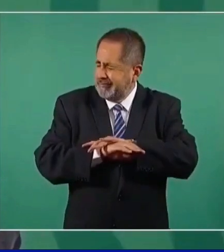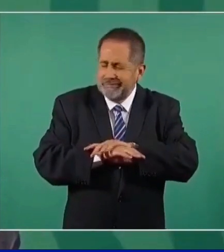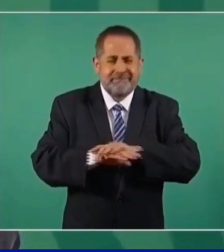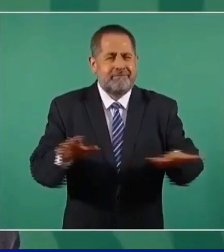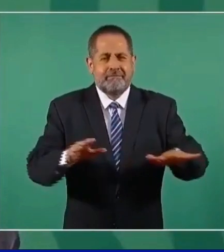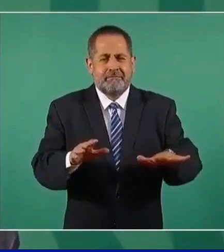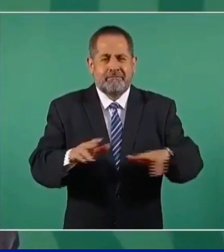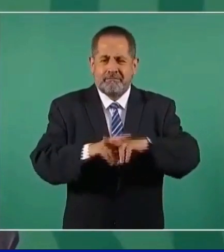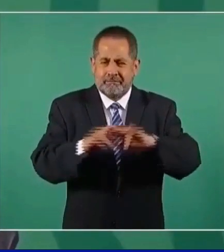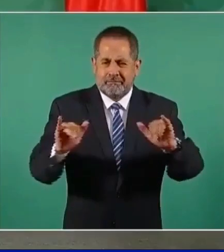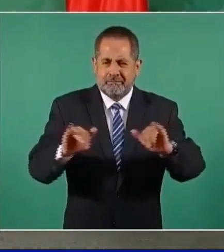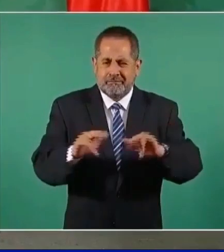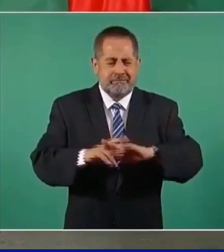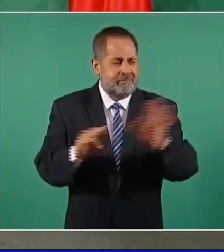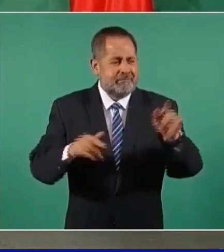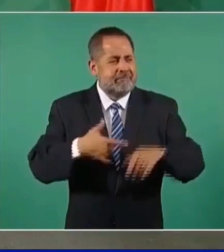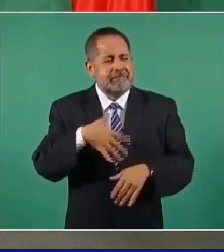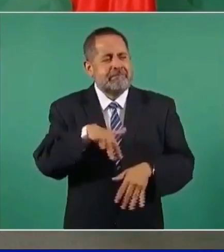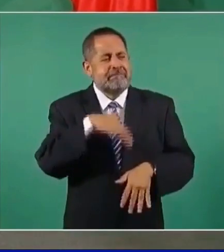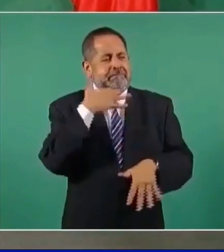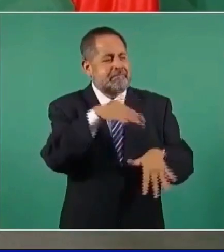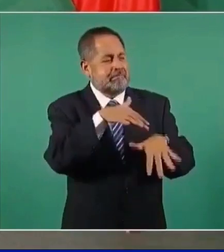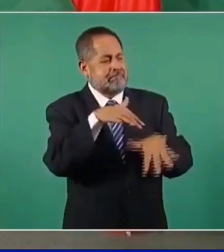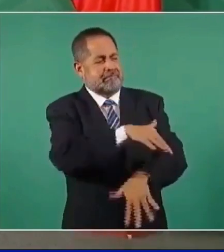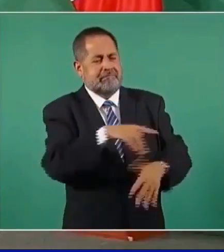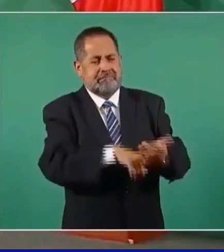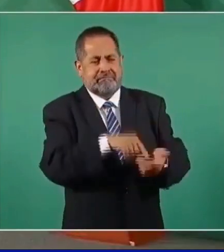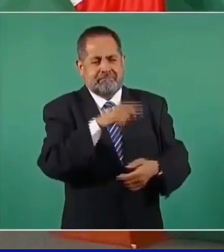ninguna de esas lacras de la política.